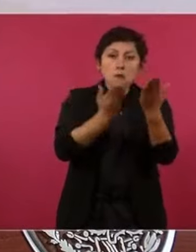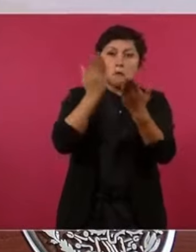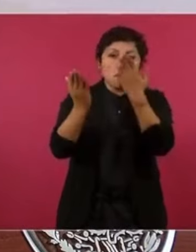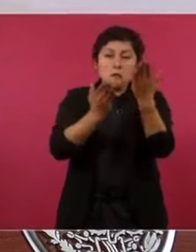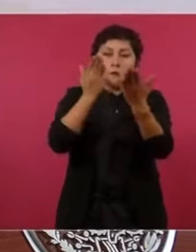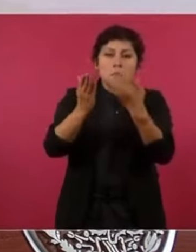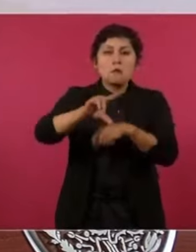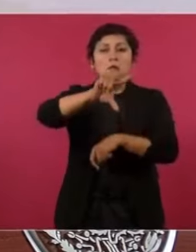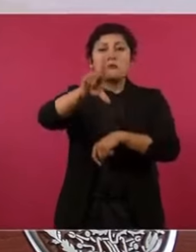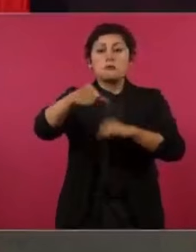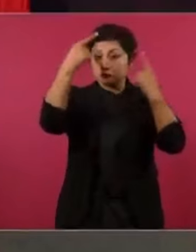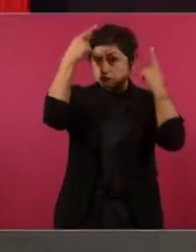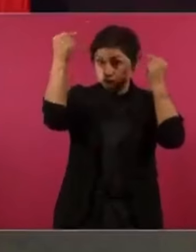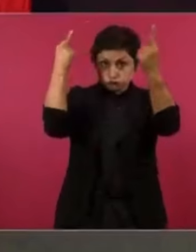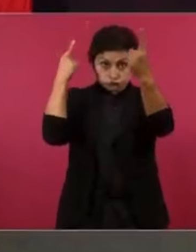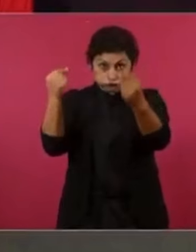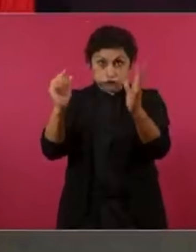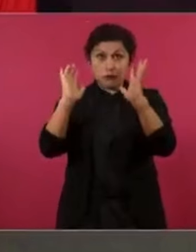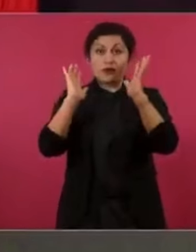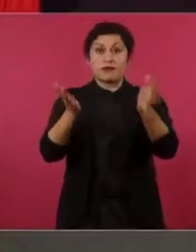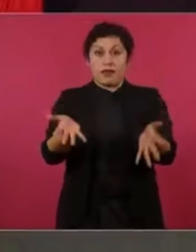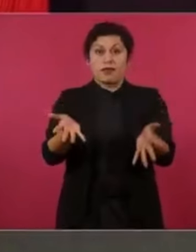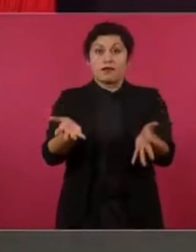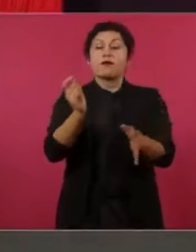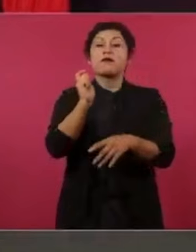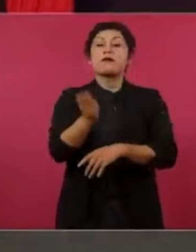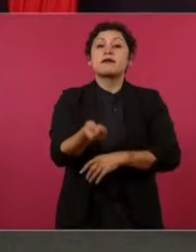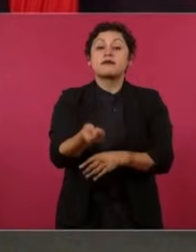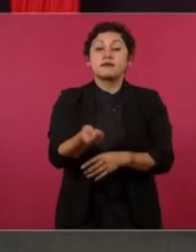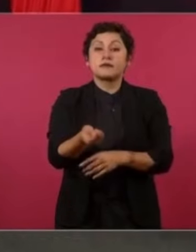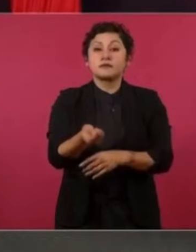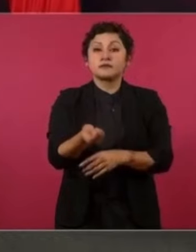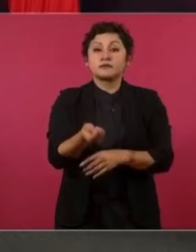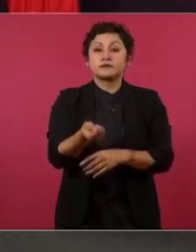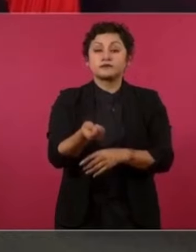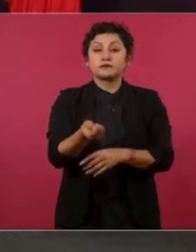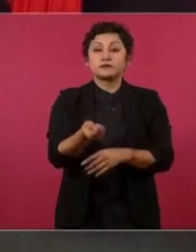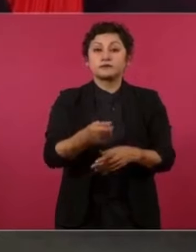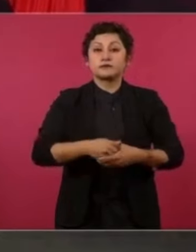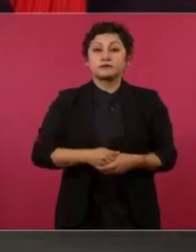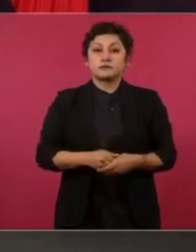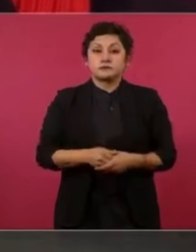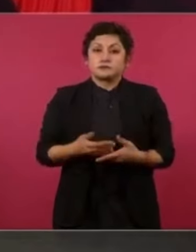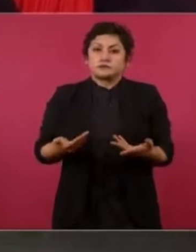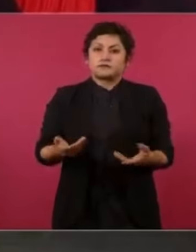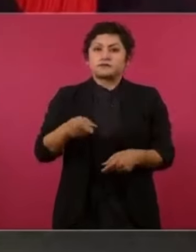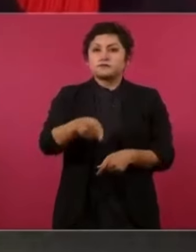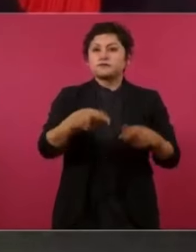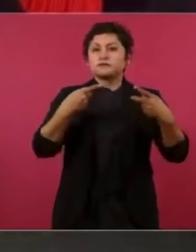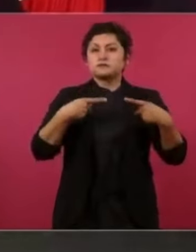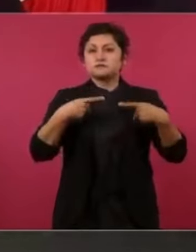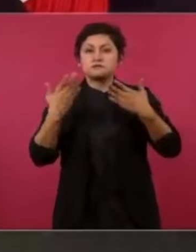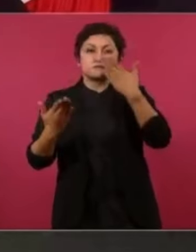con mucho entusiasmo